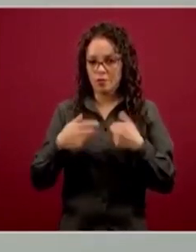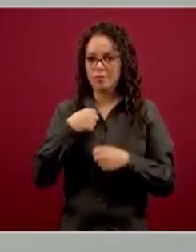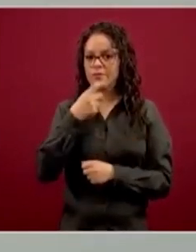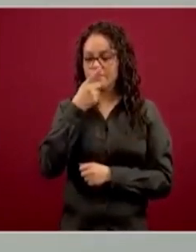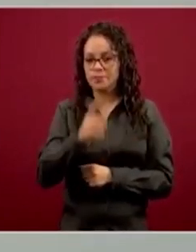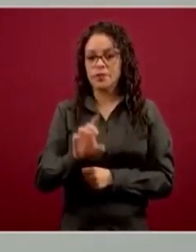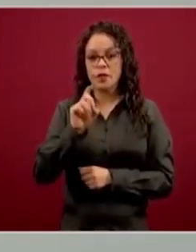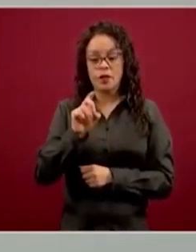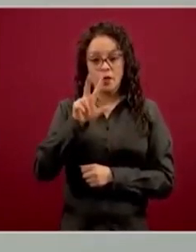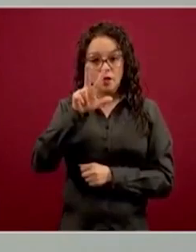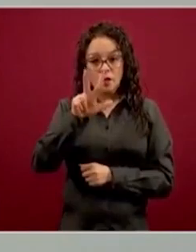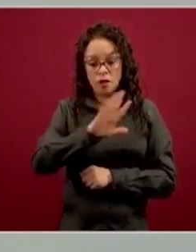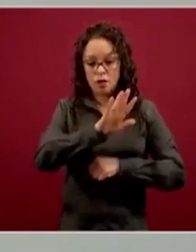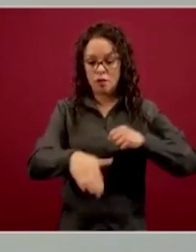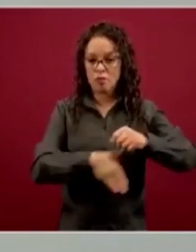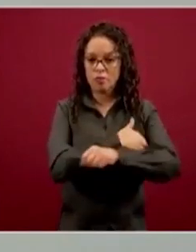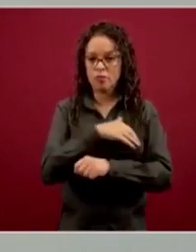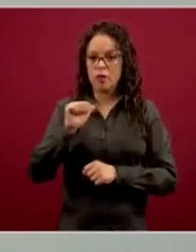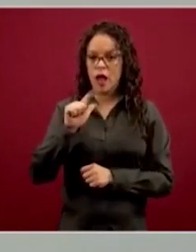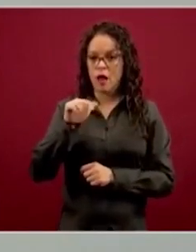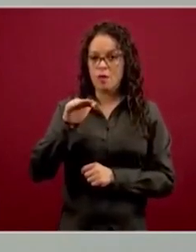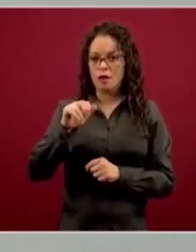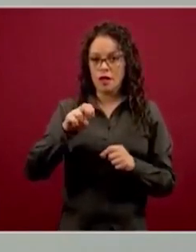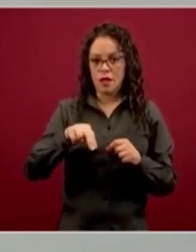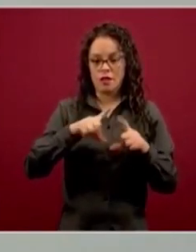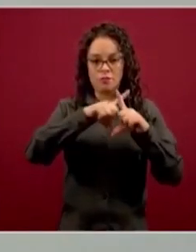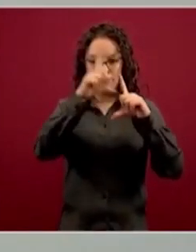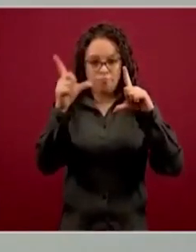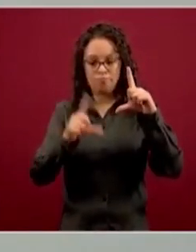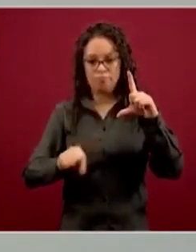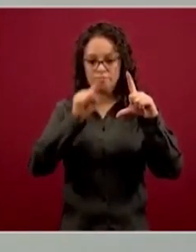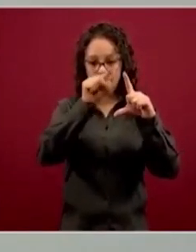delegacionales que tenemos distribuidos en toda la República.